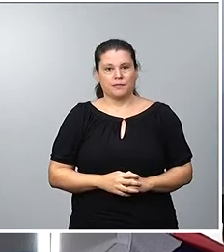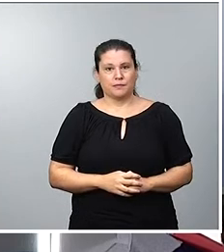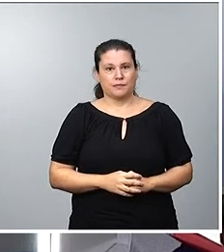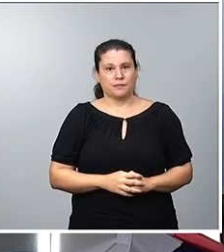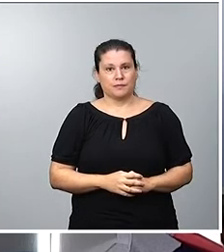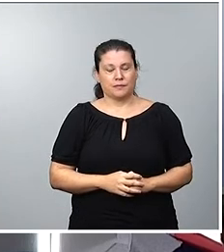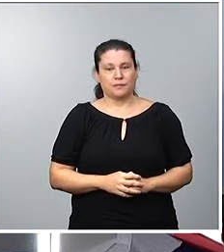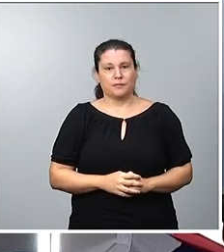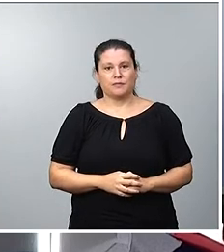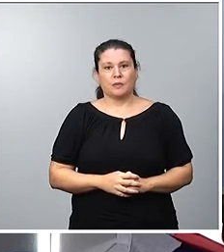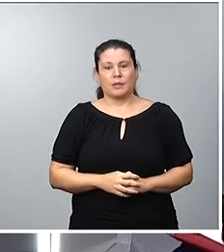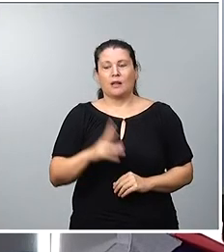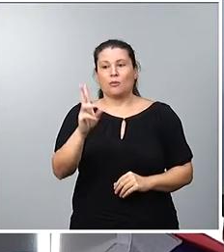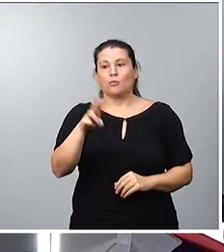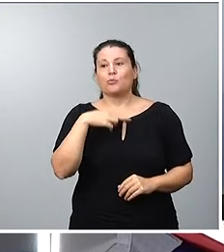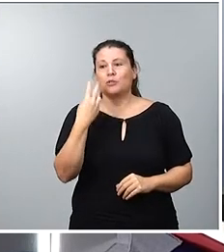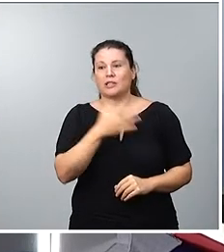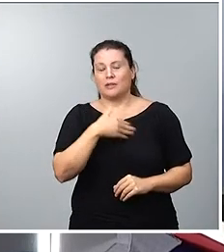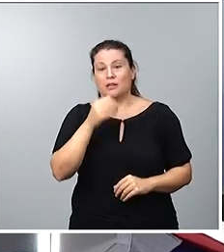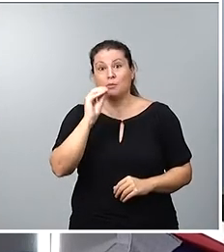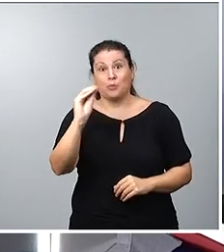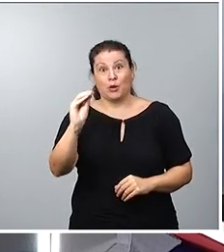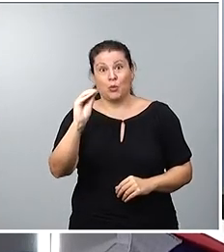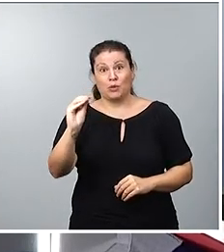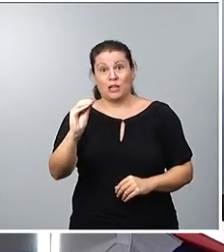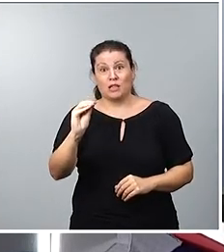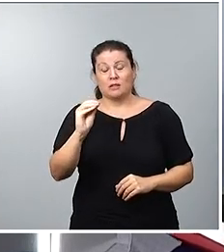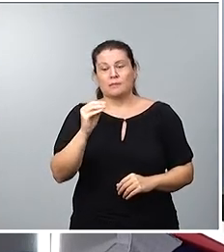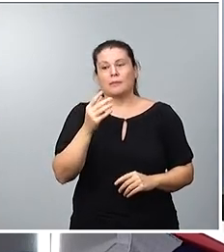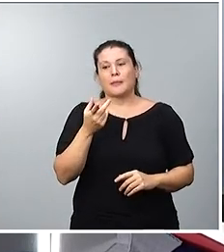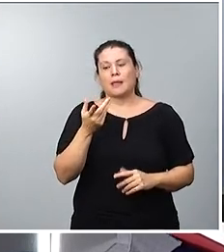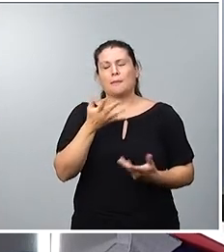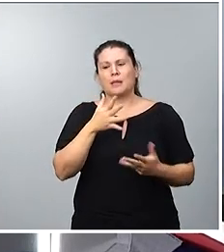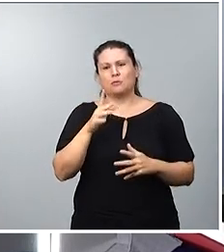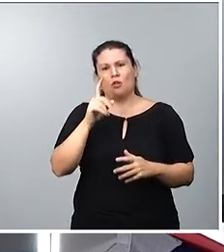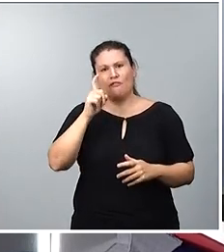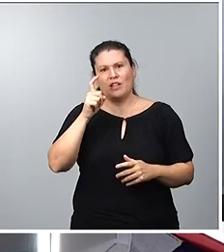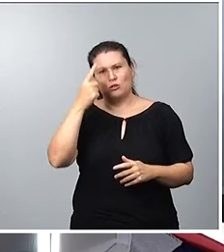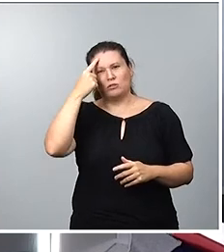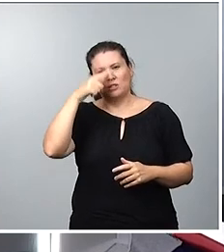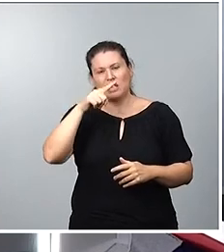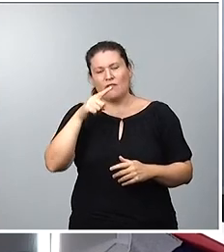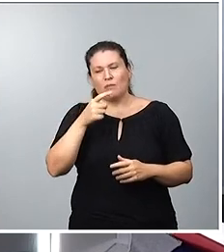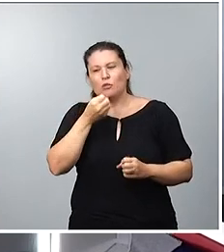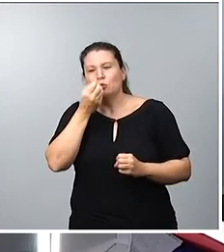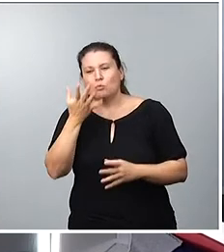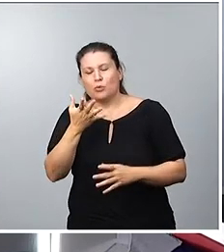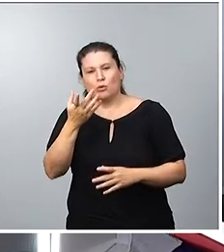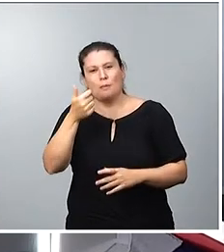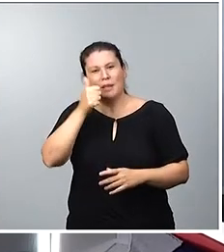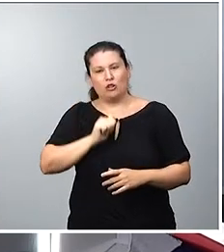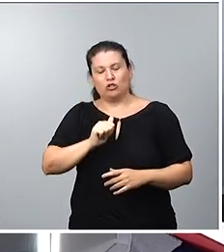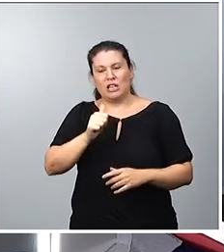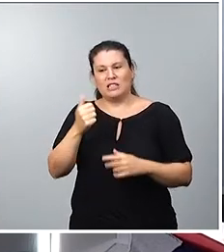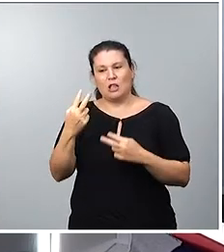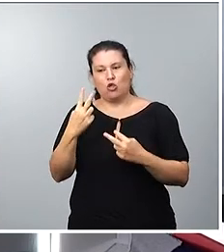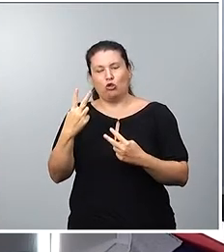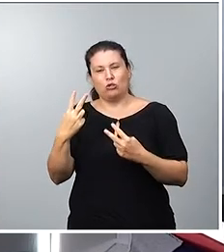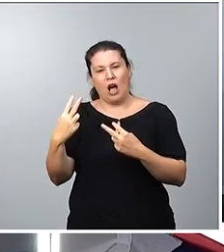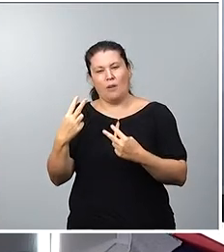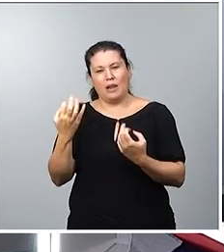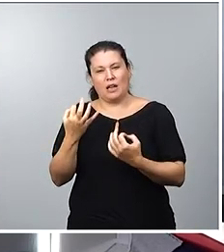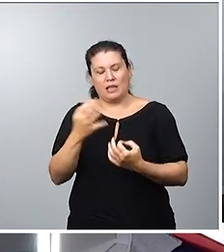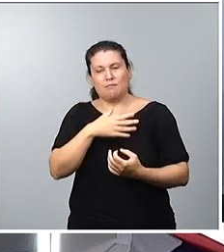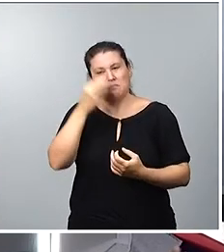Sí, a la portavoz. Sabemos más o menos lo que Feijó le va a plantear al presidente, porque lo ha dicho él, lo ha dicho